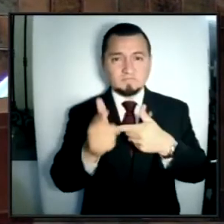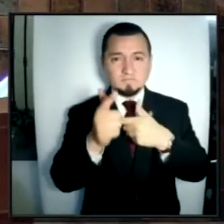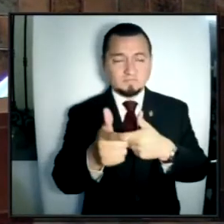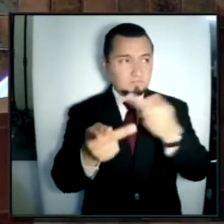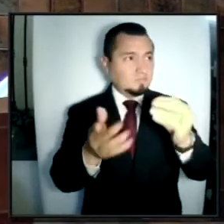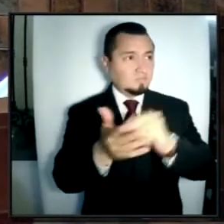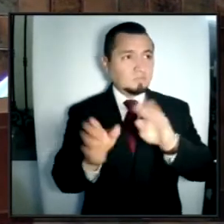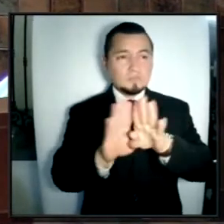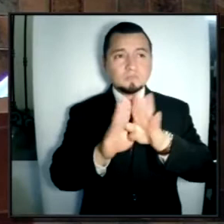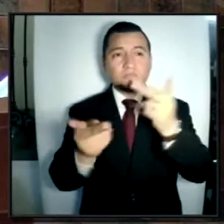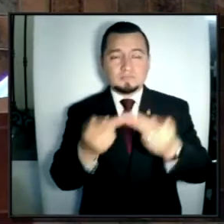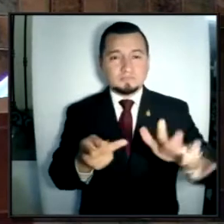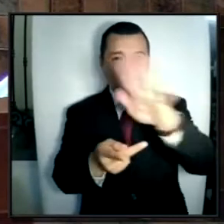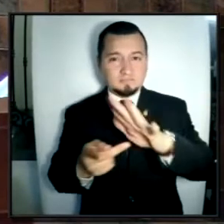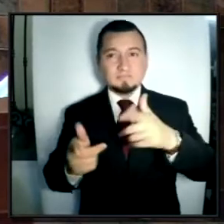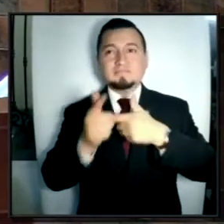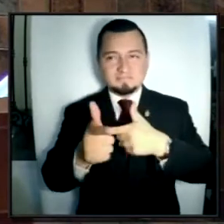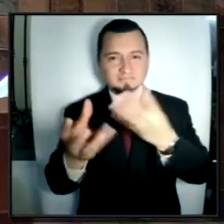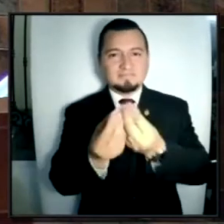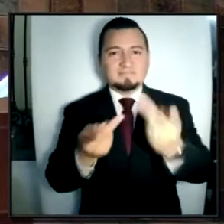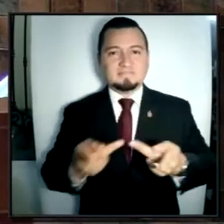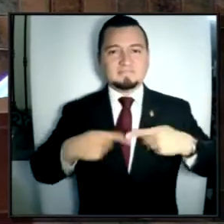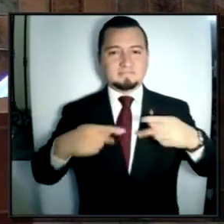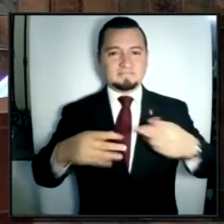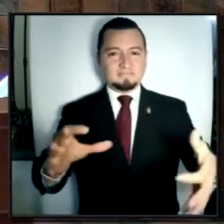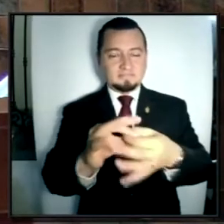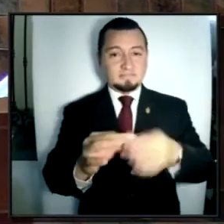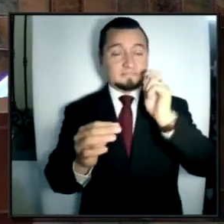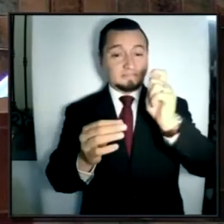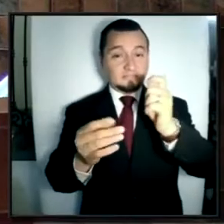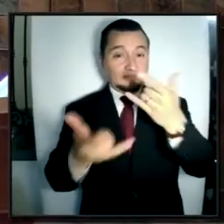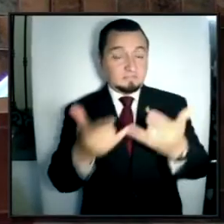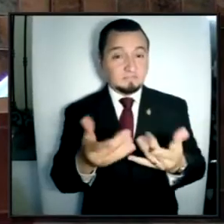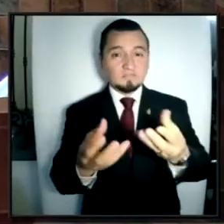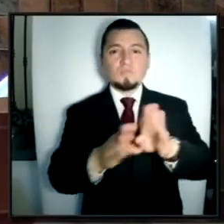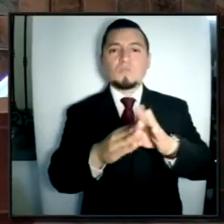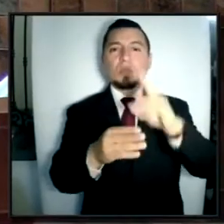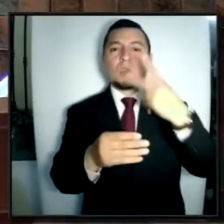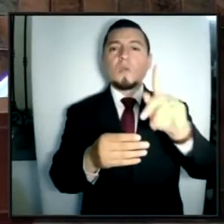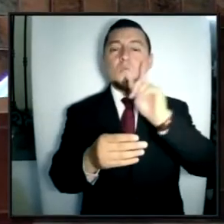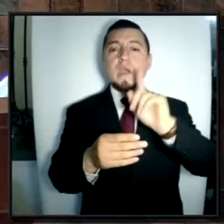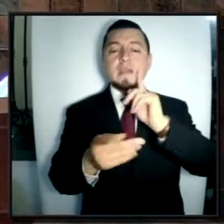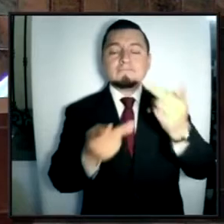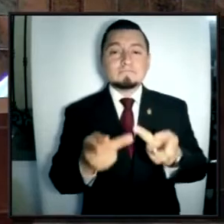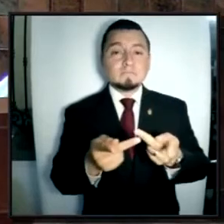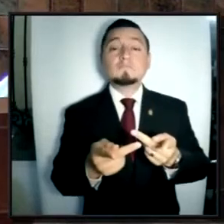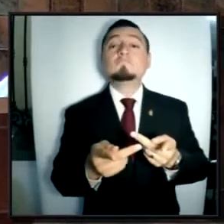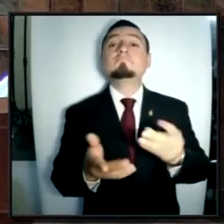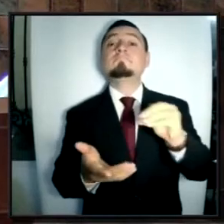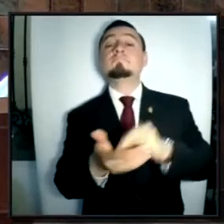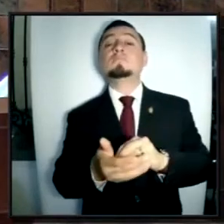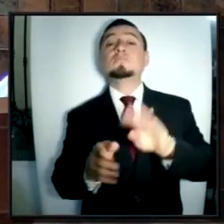página en un asunto que nos enfrentó al comienzo del año, el Instituto Jaliciense de las Mujeres, porque supieron corregir el